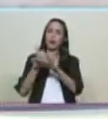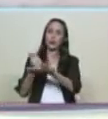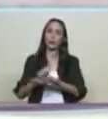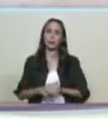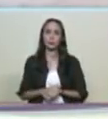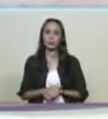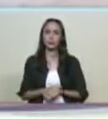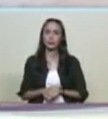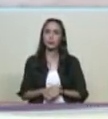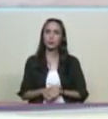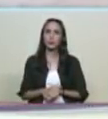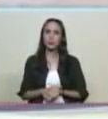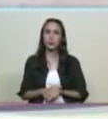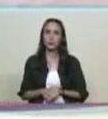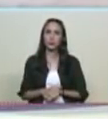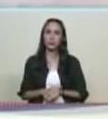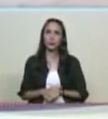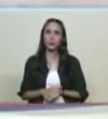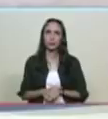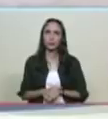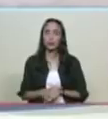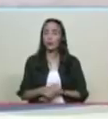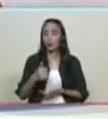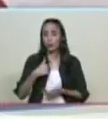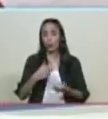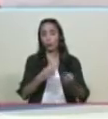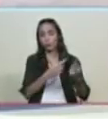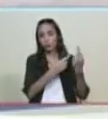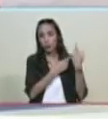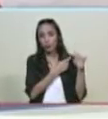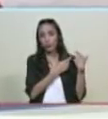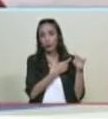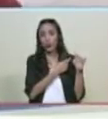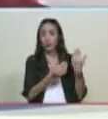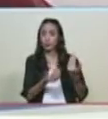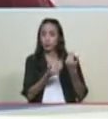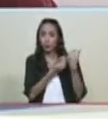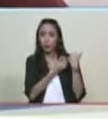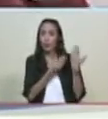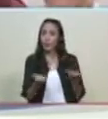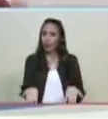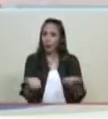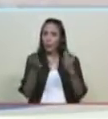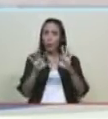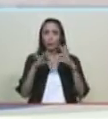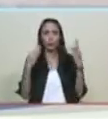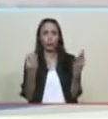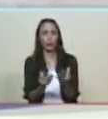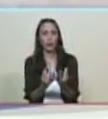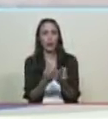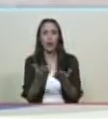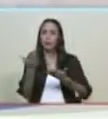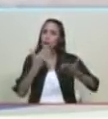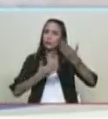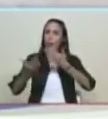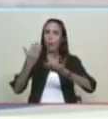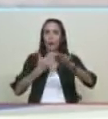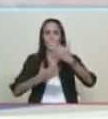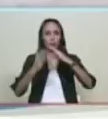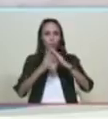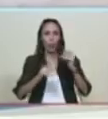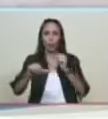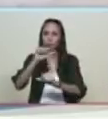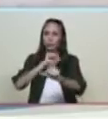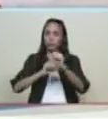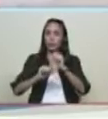todo lo que digo lo hago me comprometo contigo compatriota ve a las calles pues con tu familia sé feliz pero